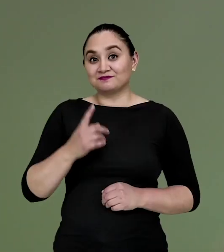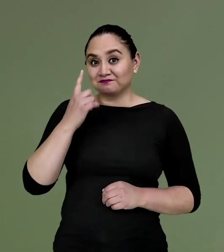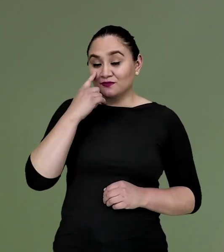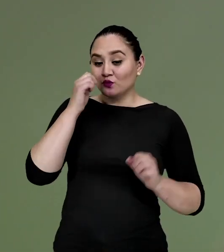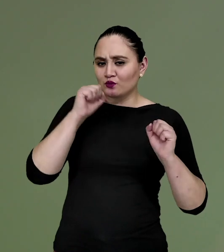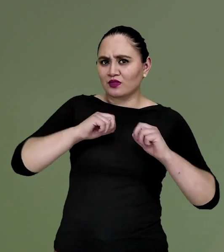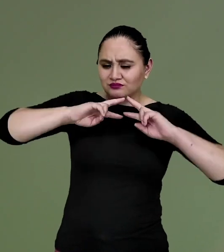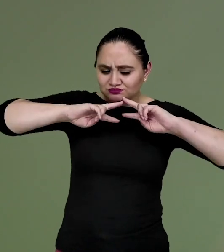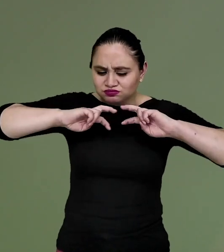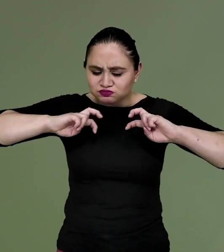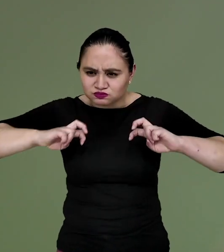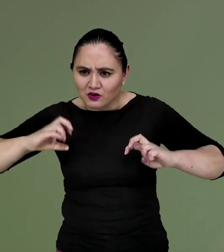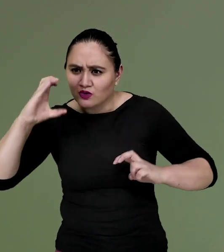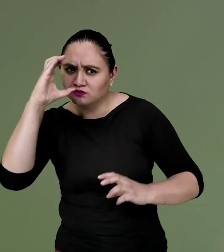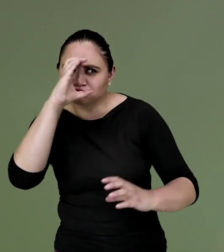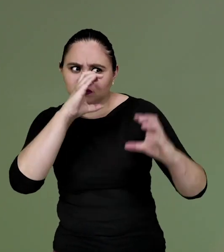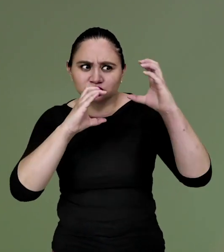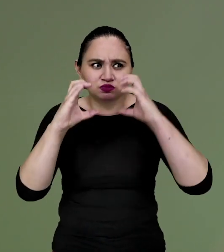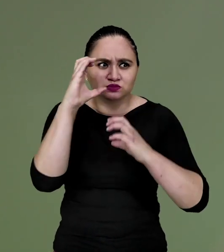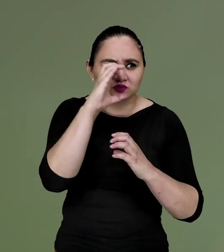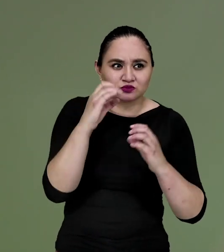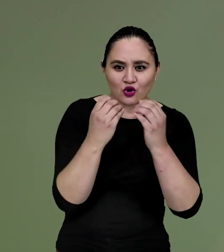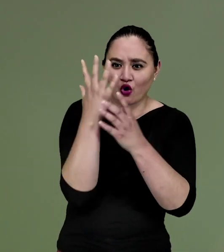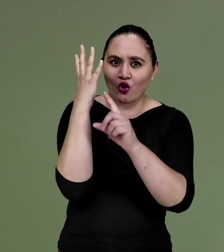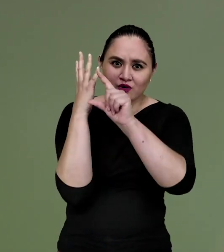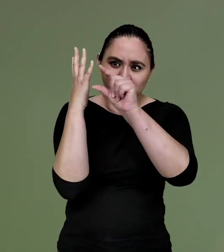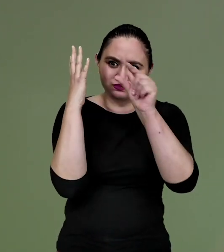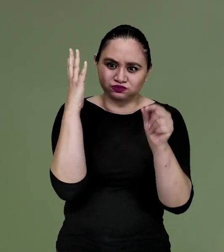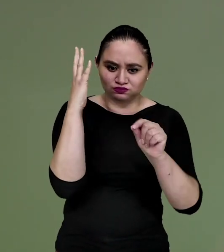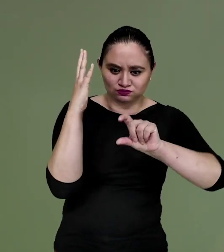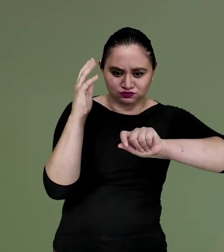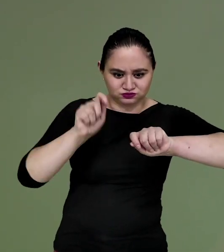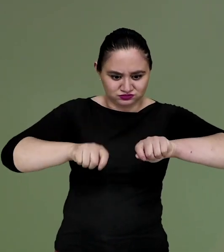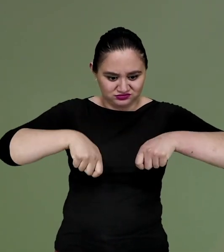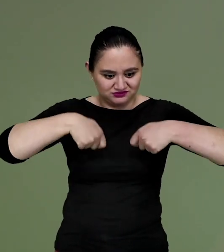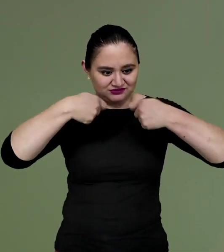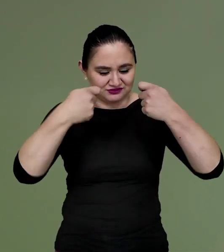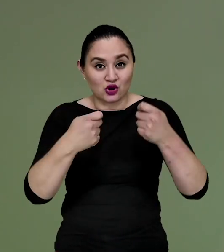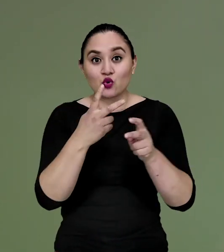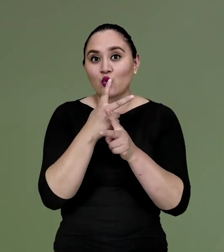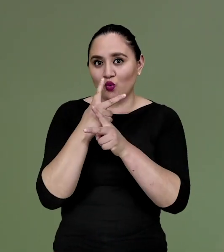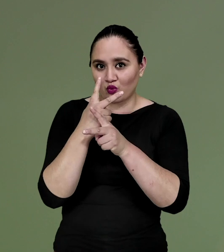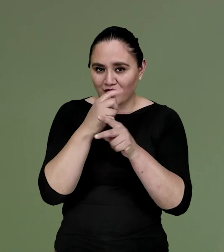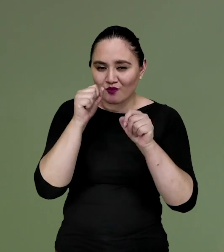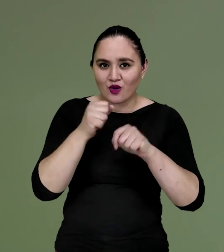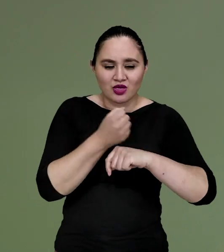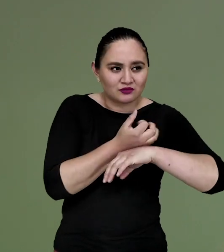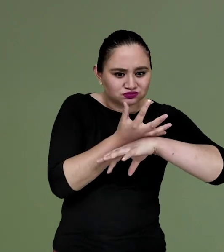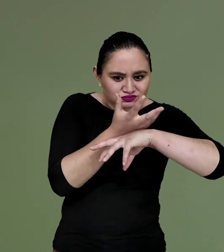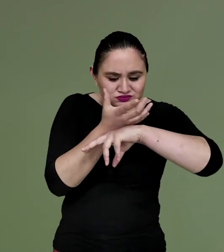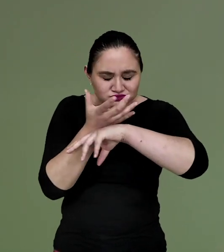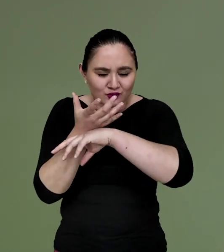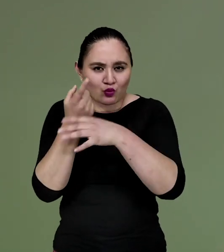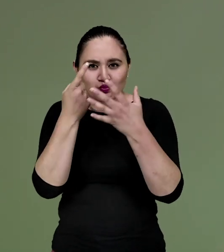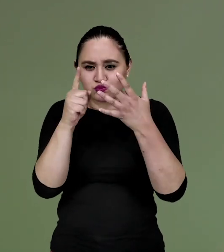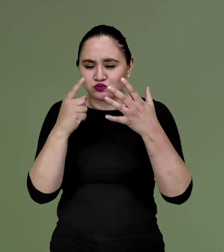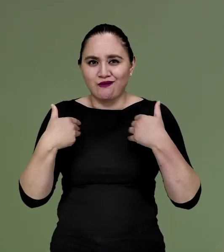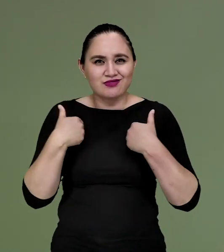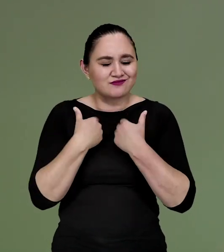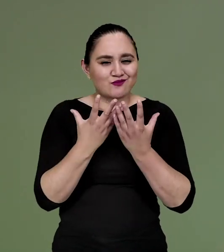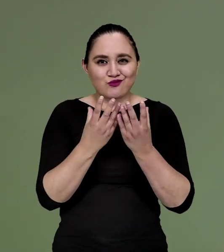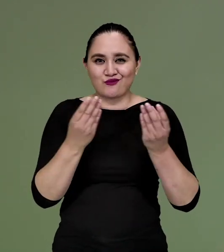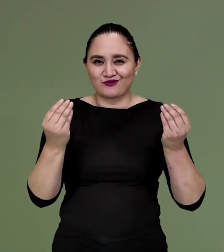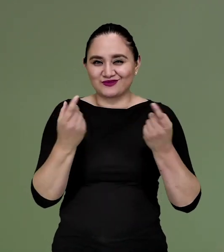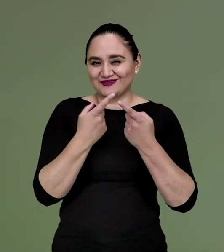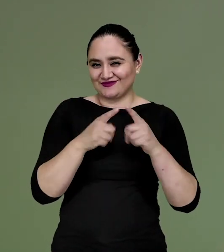Y así, si ustedes exploran debajo de las hojas con mucho cuidado, van a poder encontrar criaturas que nunca se hubiesen imaginado.